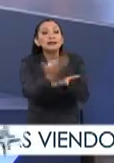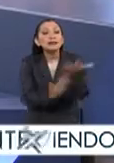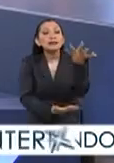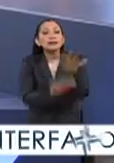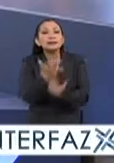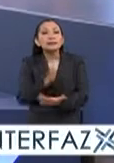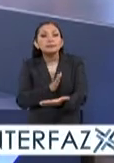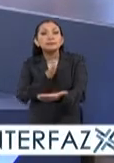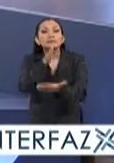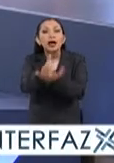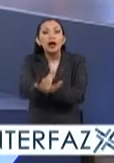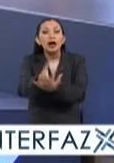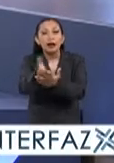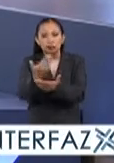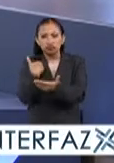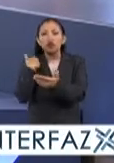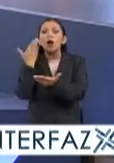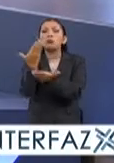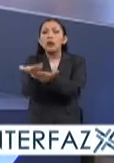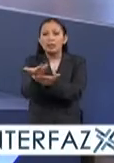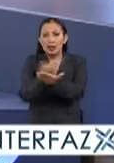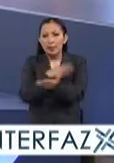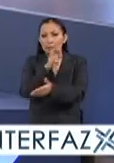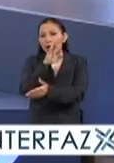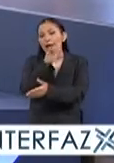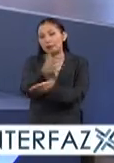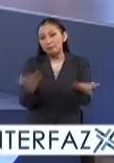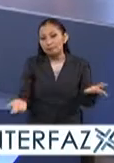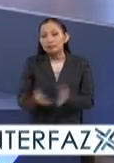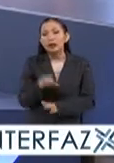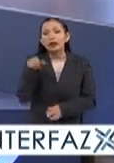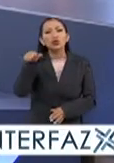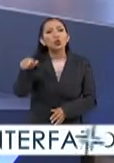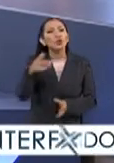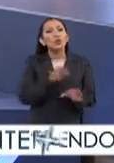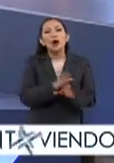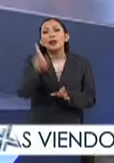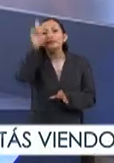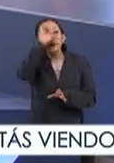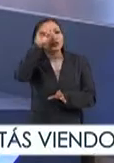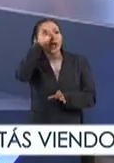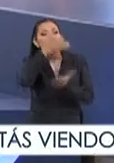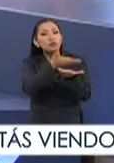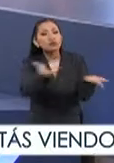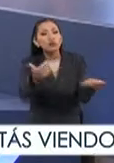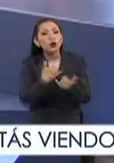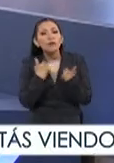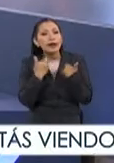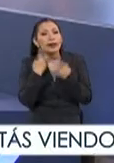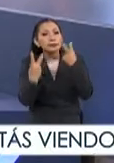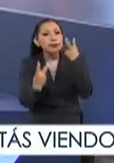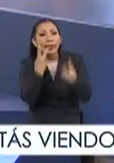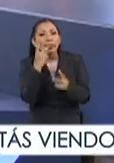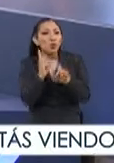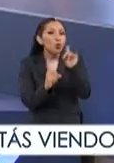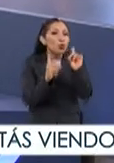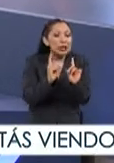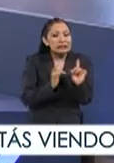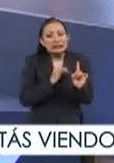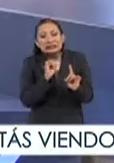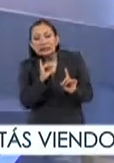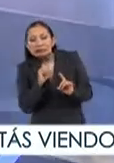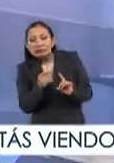el que se active y el que tome el primer paso. Sí, así es. ¿Qué le recomendarías a los jóvenes que nos están viendo, que están dudando?